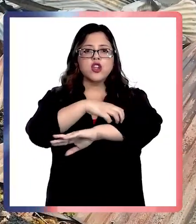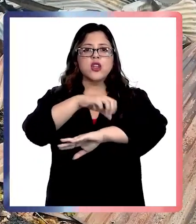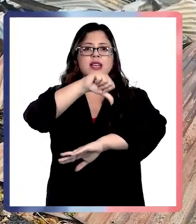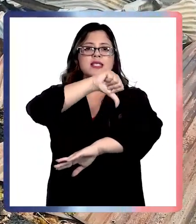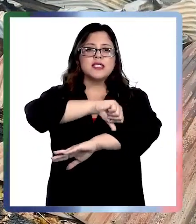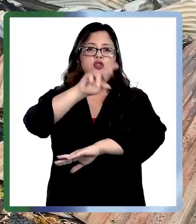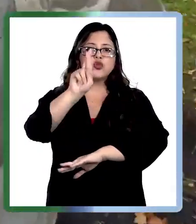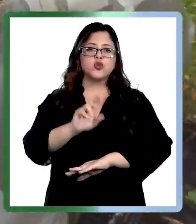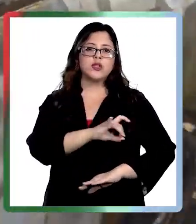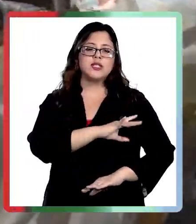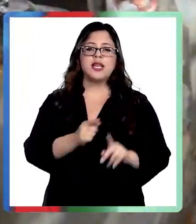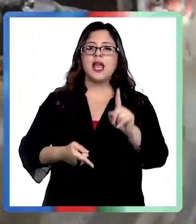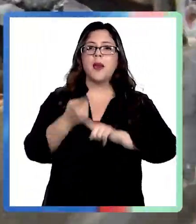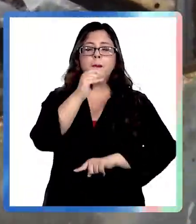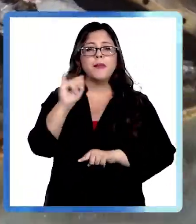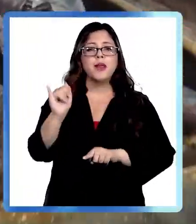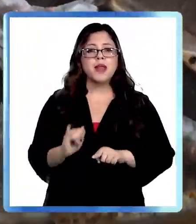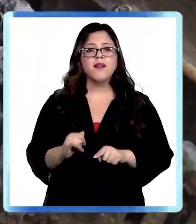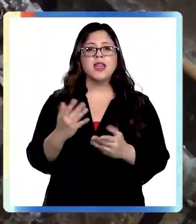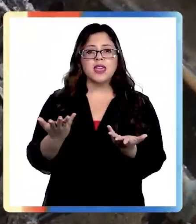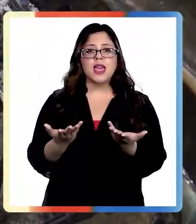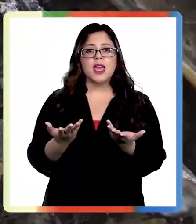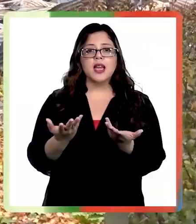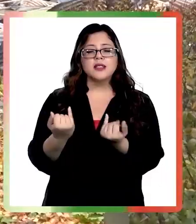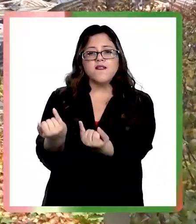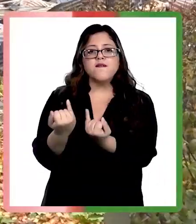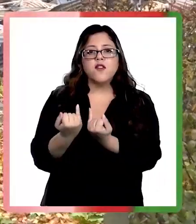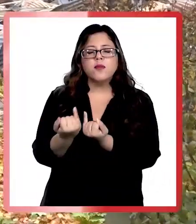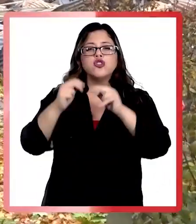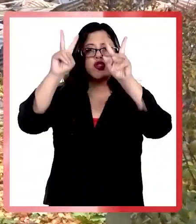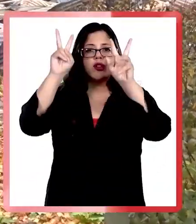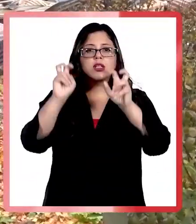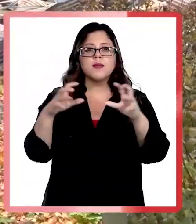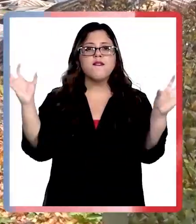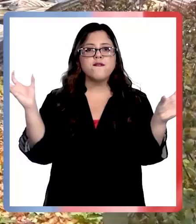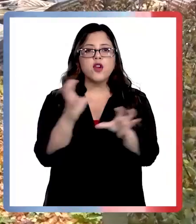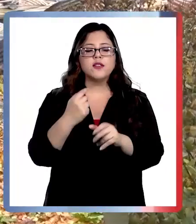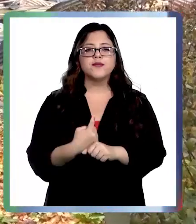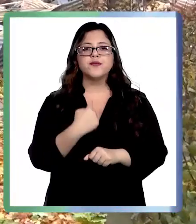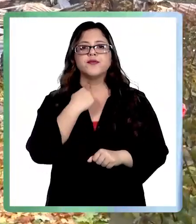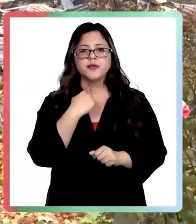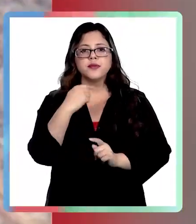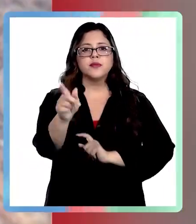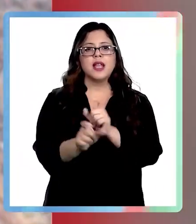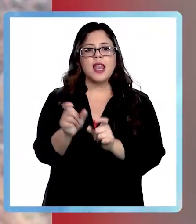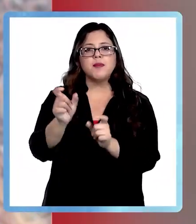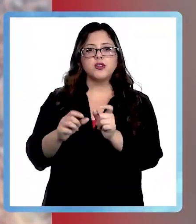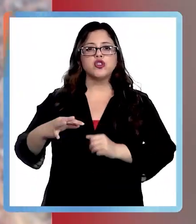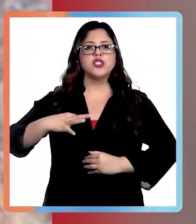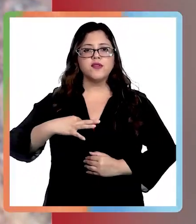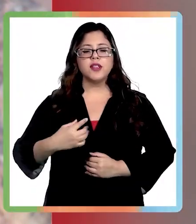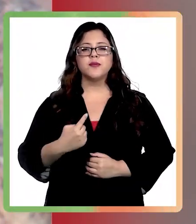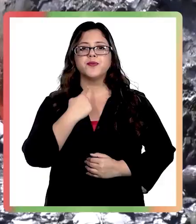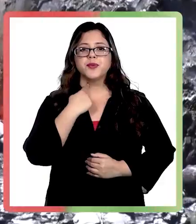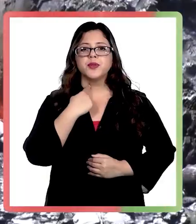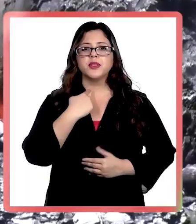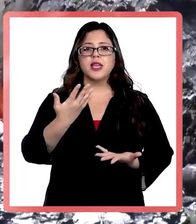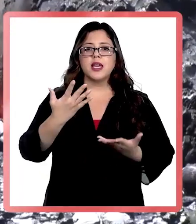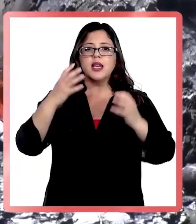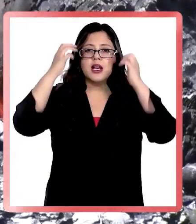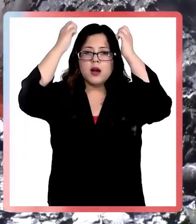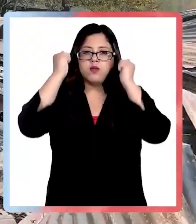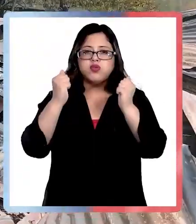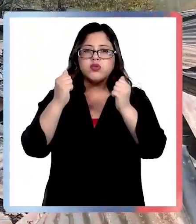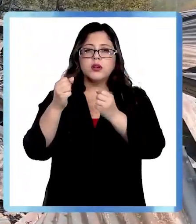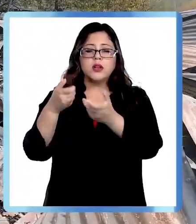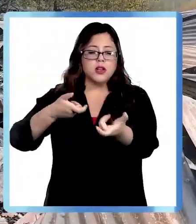Por primera vez se recogen antecedentes respecto de la violencia que afecta a la población civil, víctima de atentados armados e incendiarios.